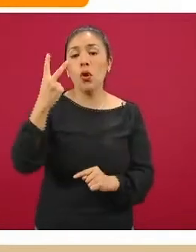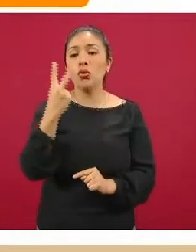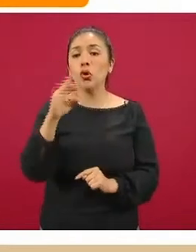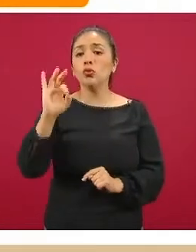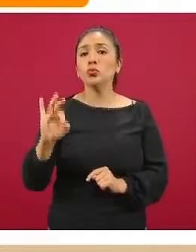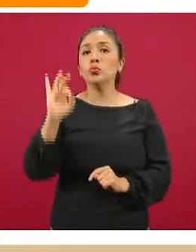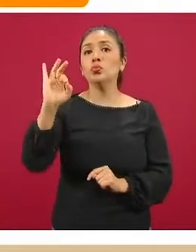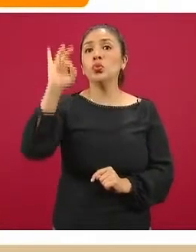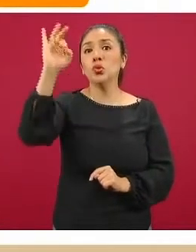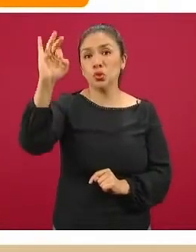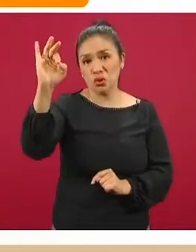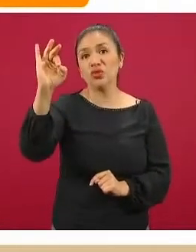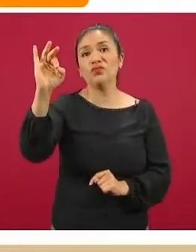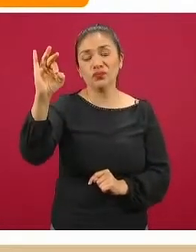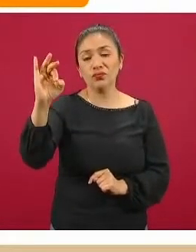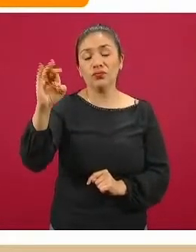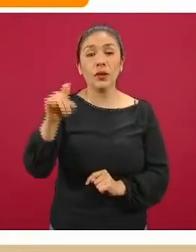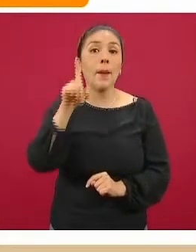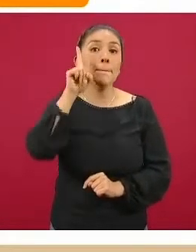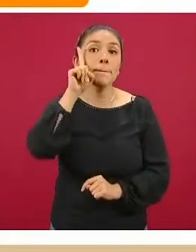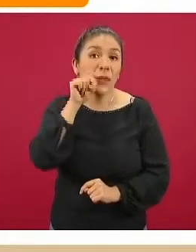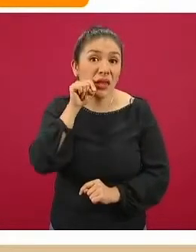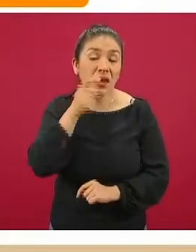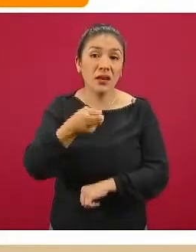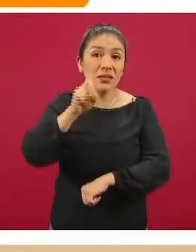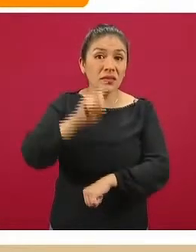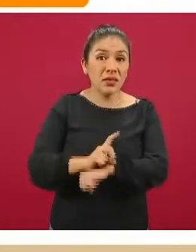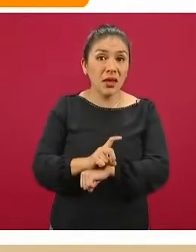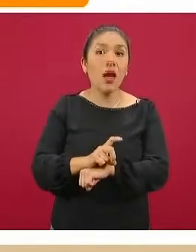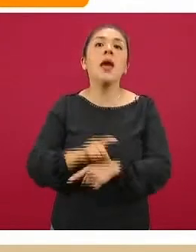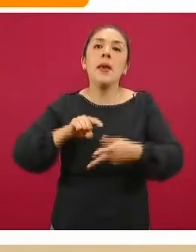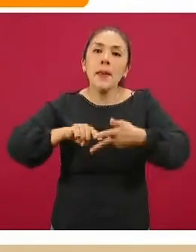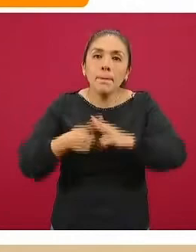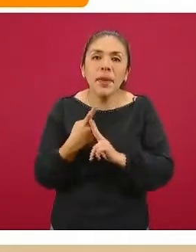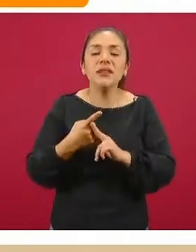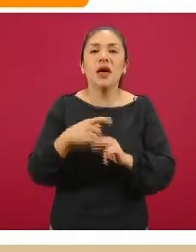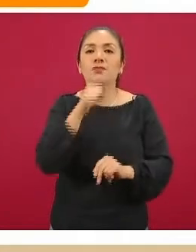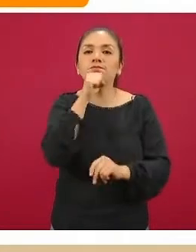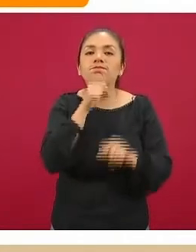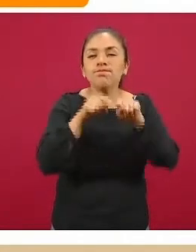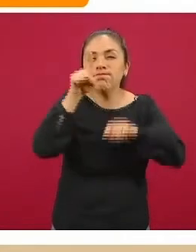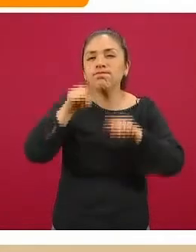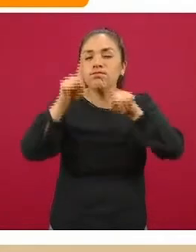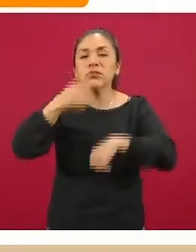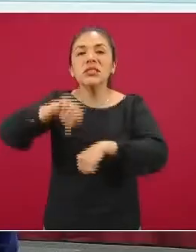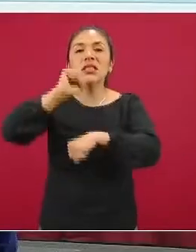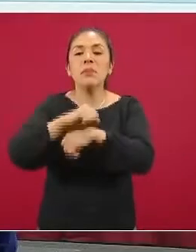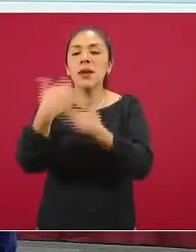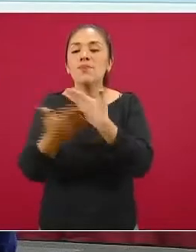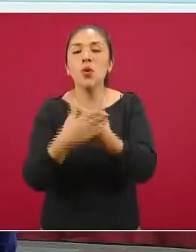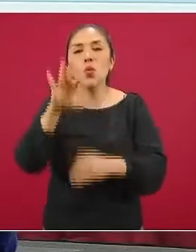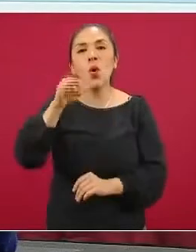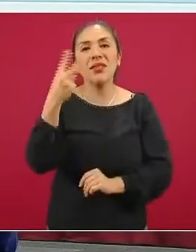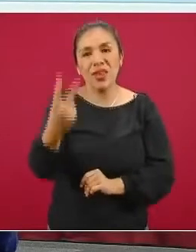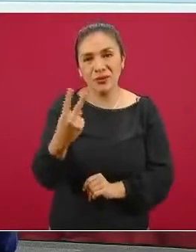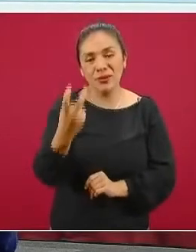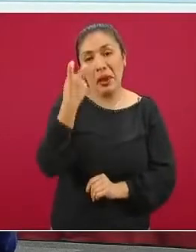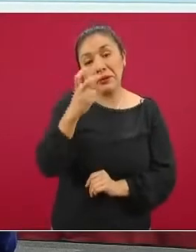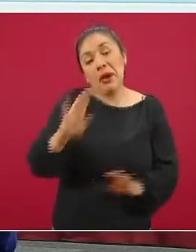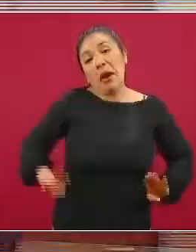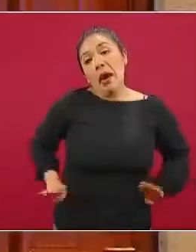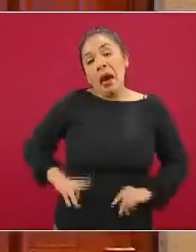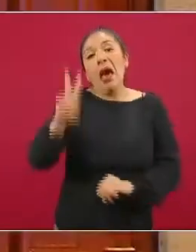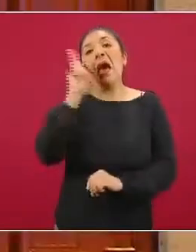porcentuales. El día de mañana empezaremos a graficar la semana cuarenta y dos y entonces veremos cómo se